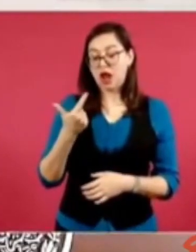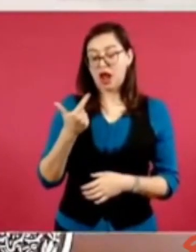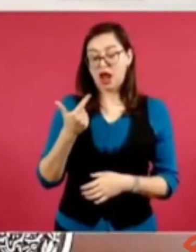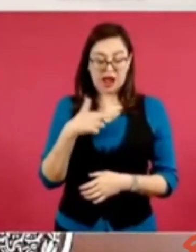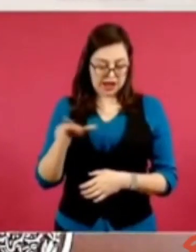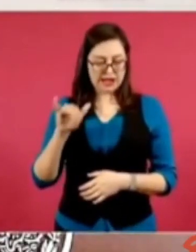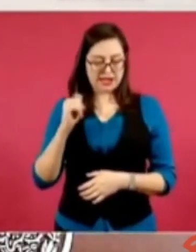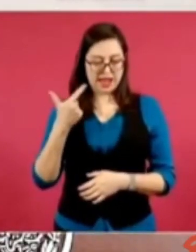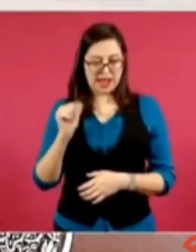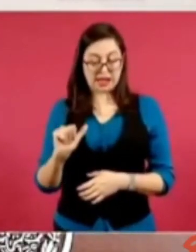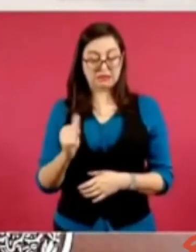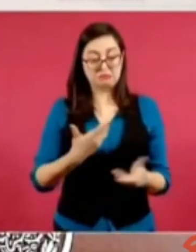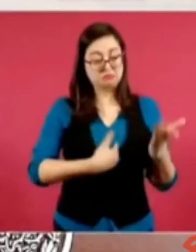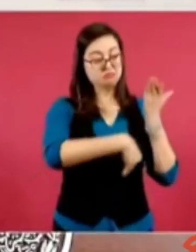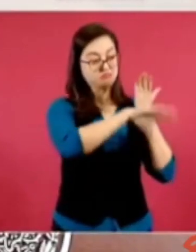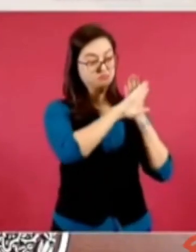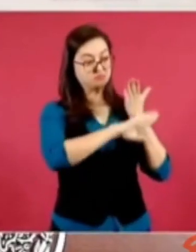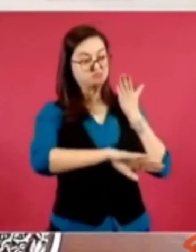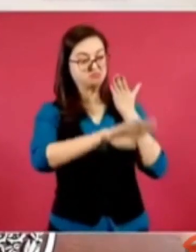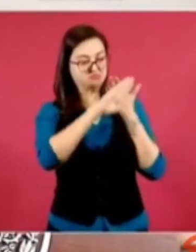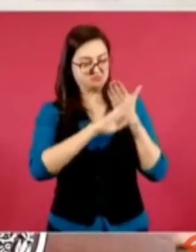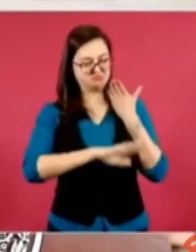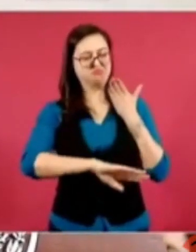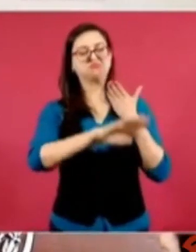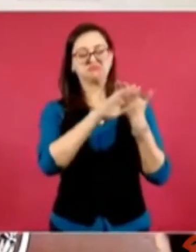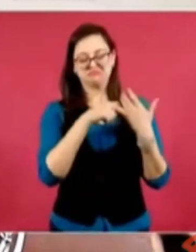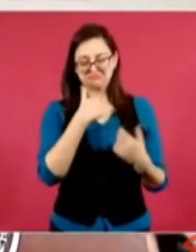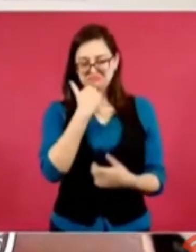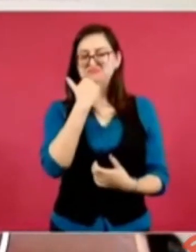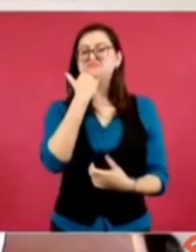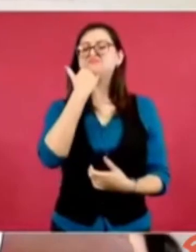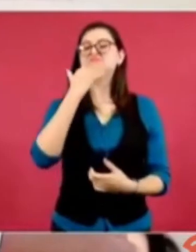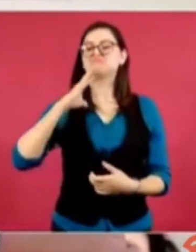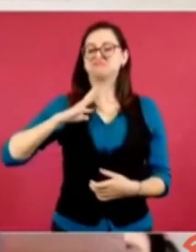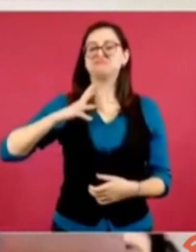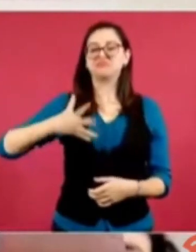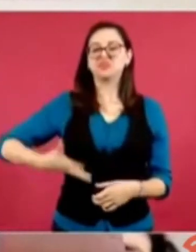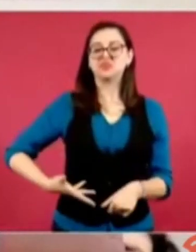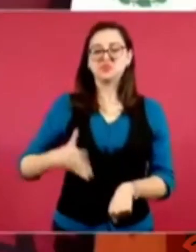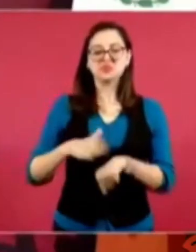me atacan más digno me siento la